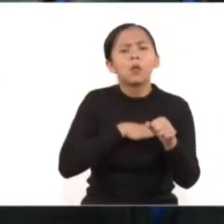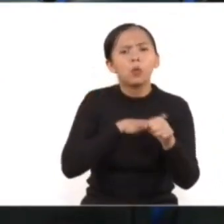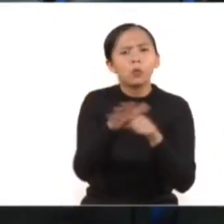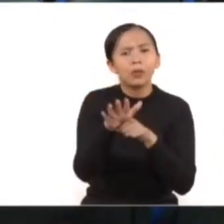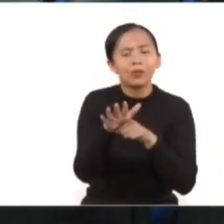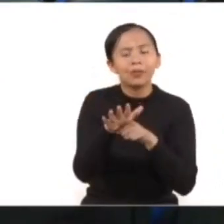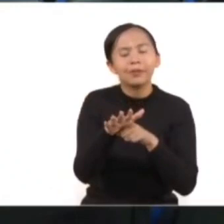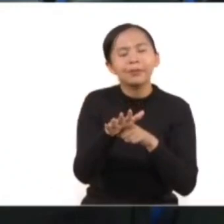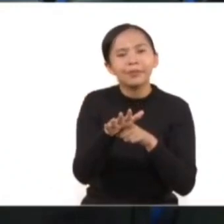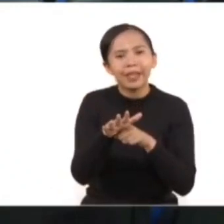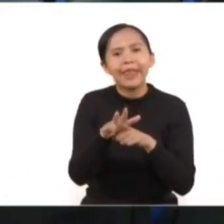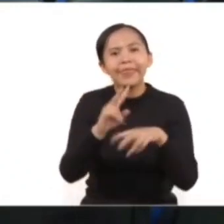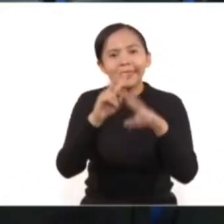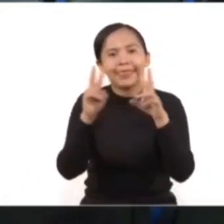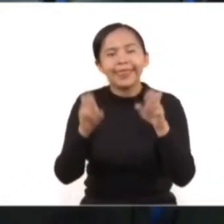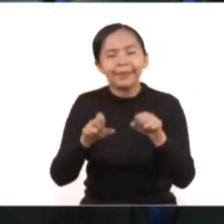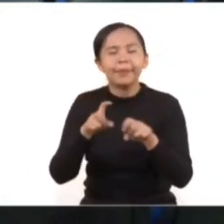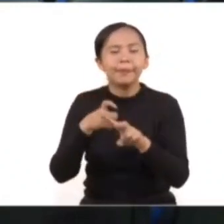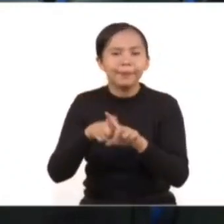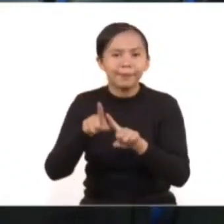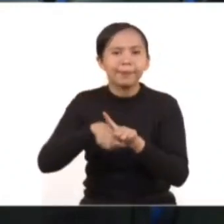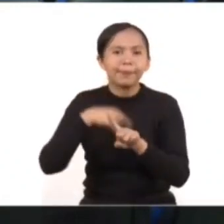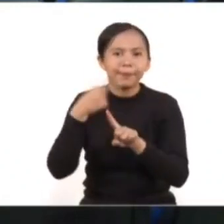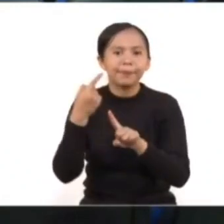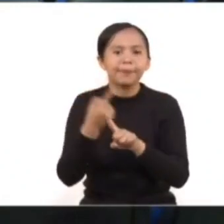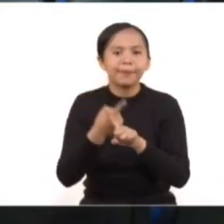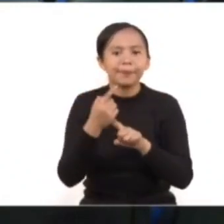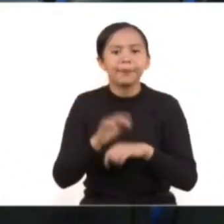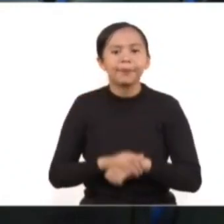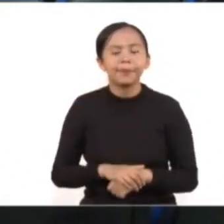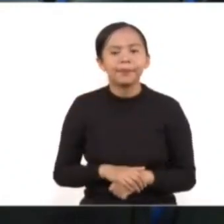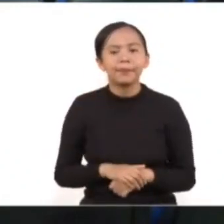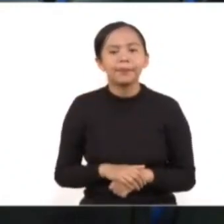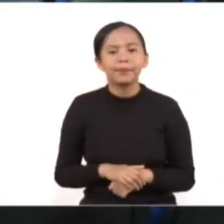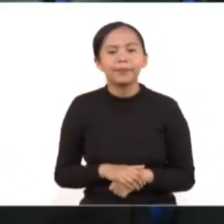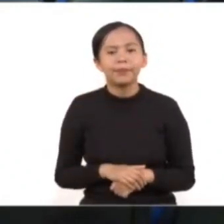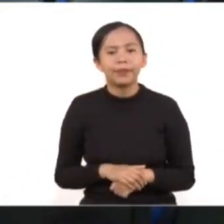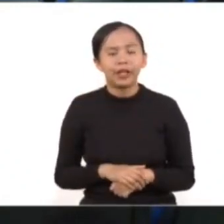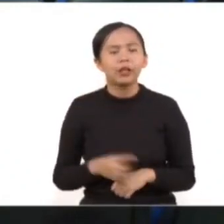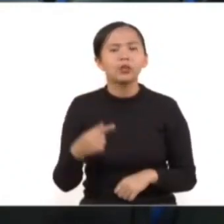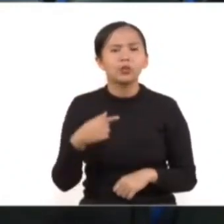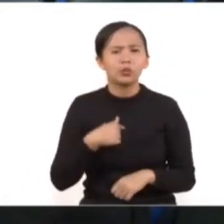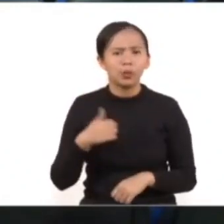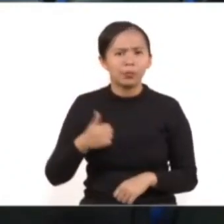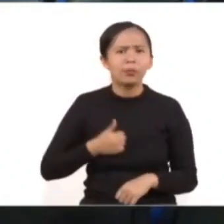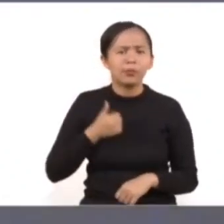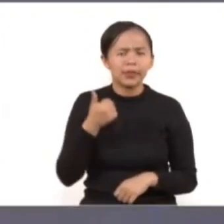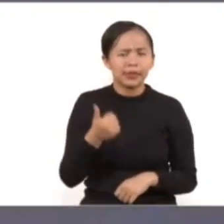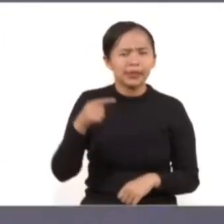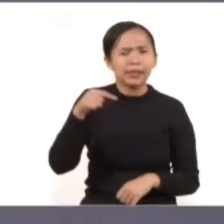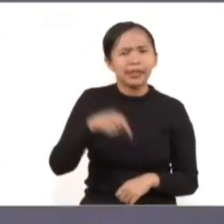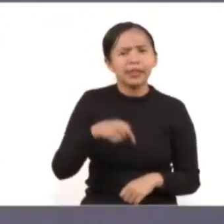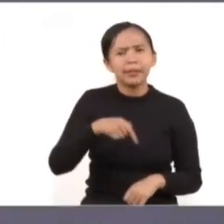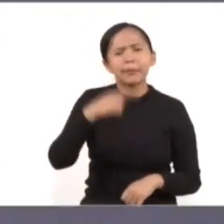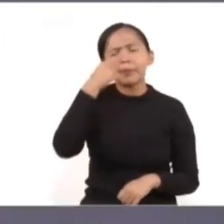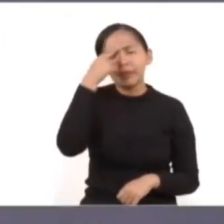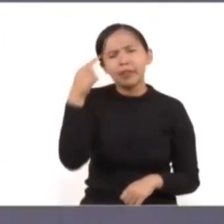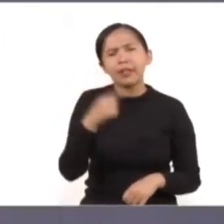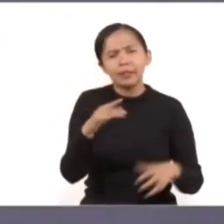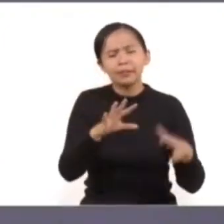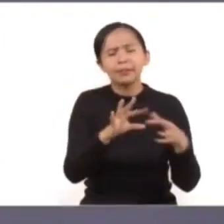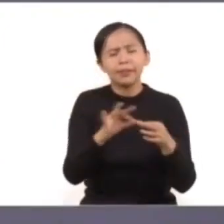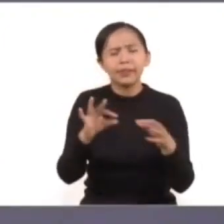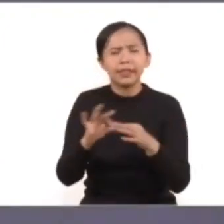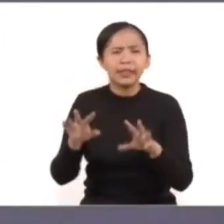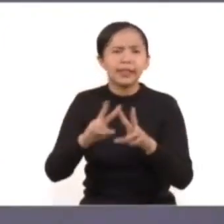a atender estos casos. Quiero aprovechar este espacio para comentar algunos casos